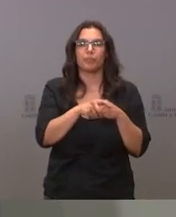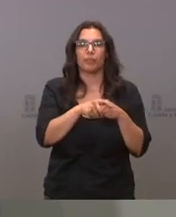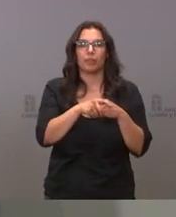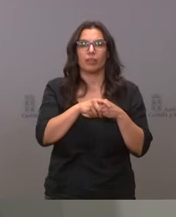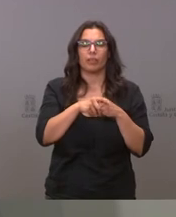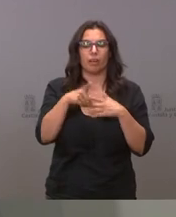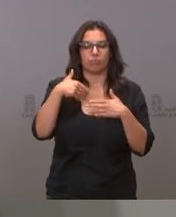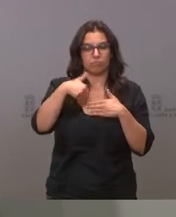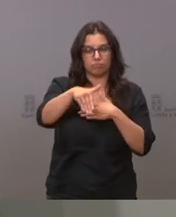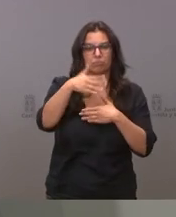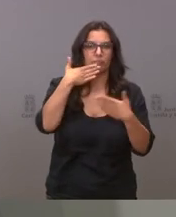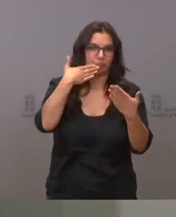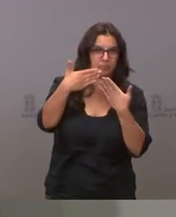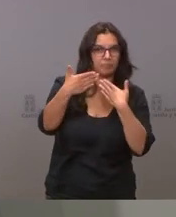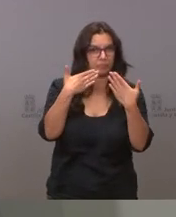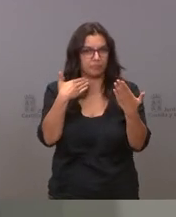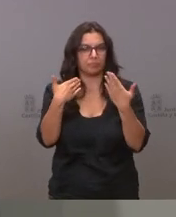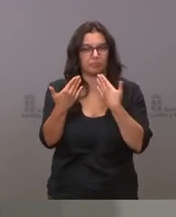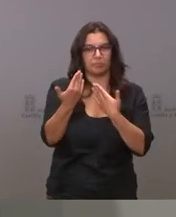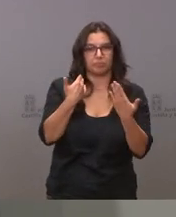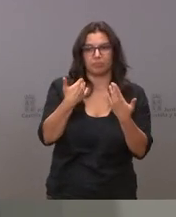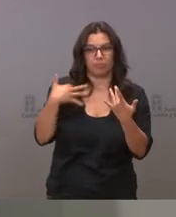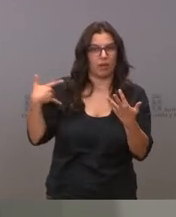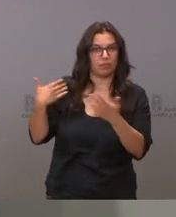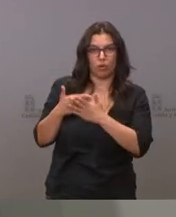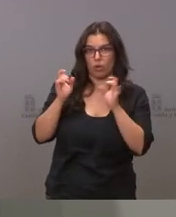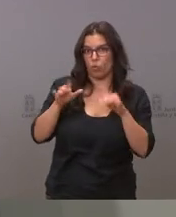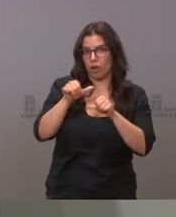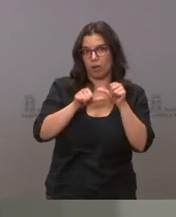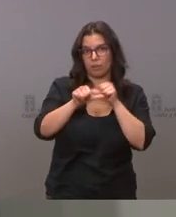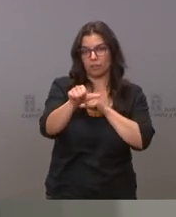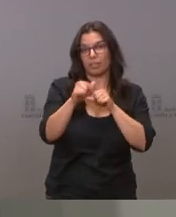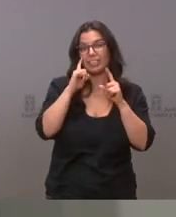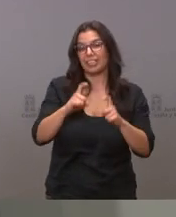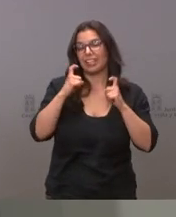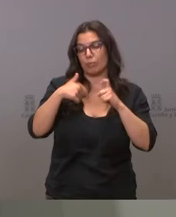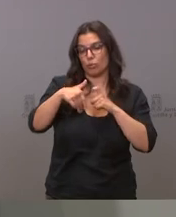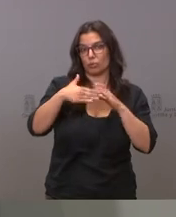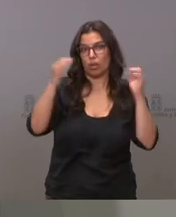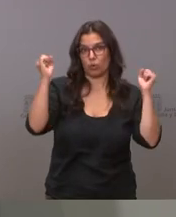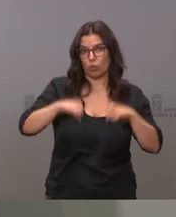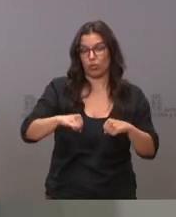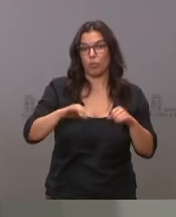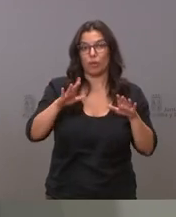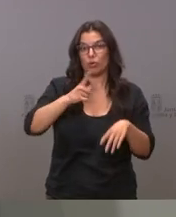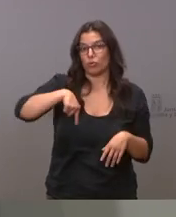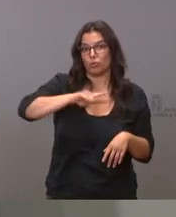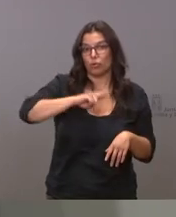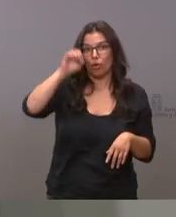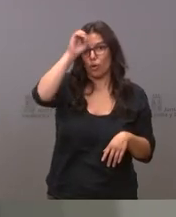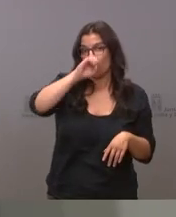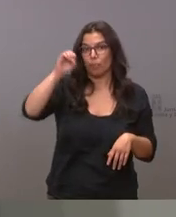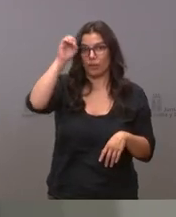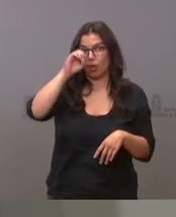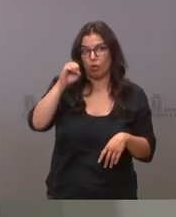manteniendo el diálogo como hemos mantenido hasta ahora e intentaremos llegar a un acuerdo pero nuestra postura es